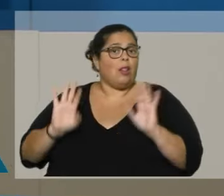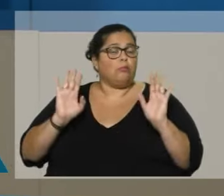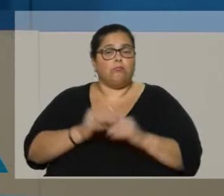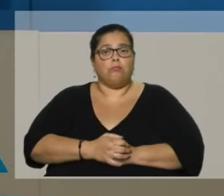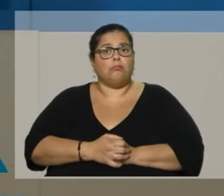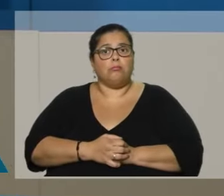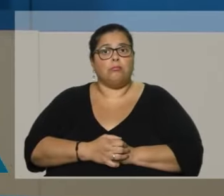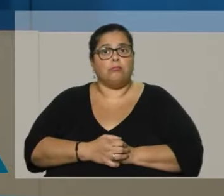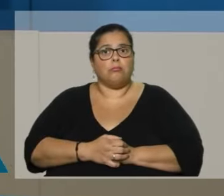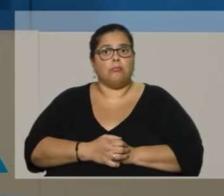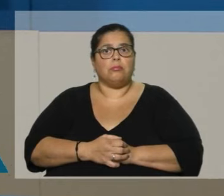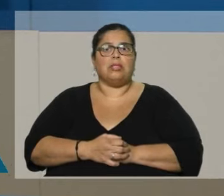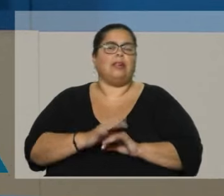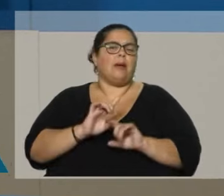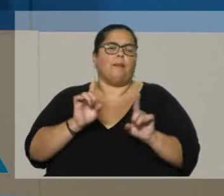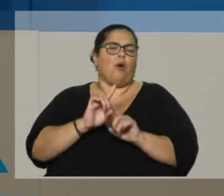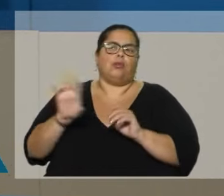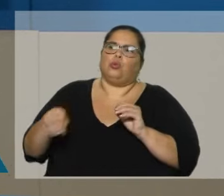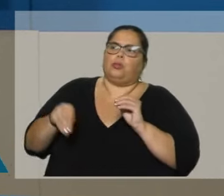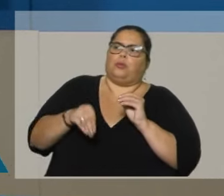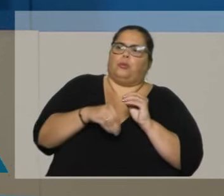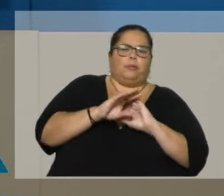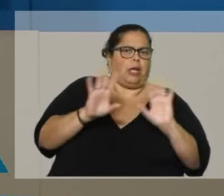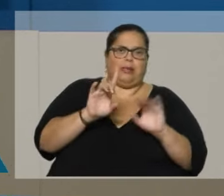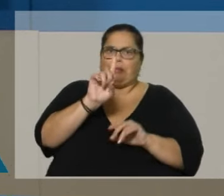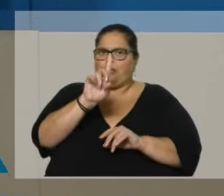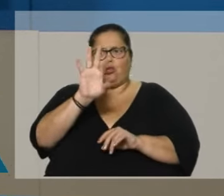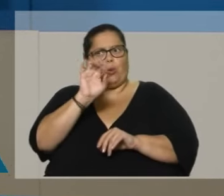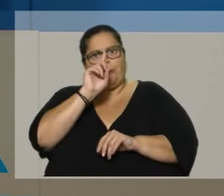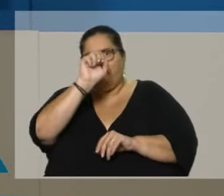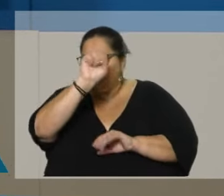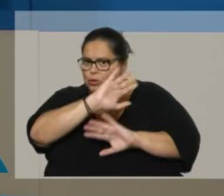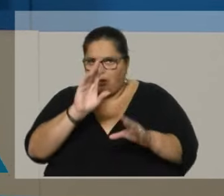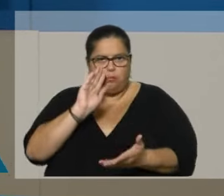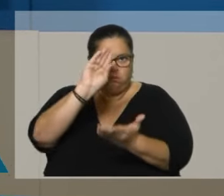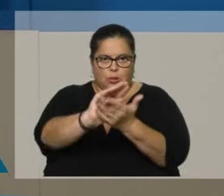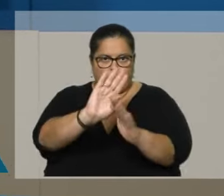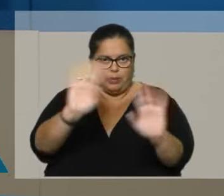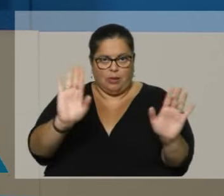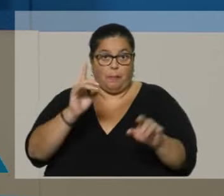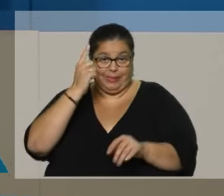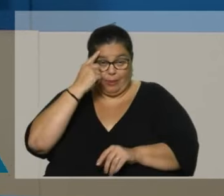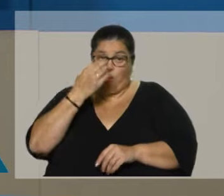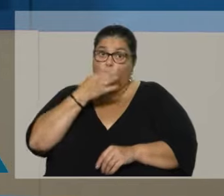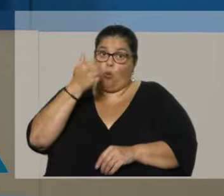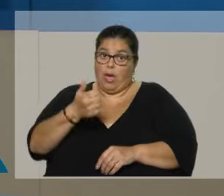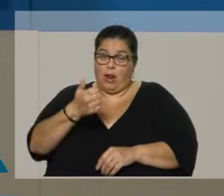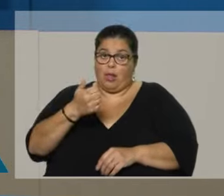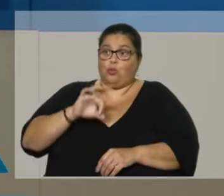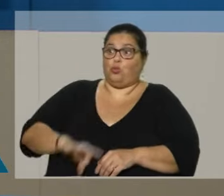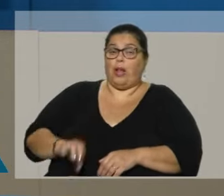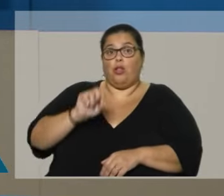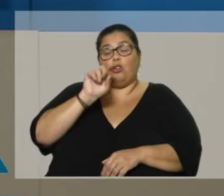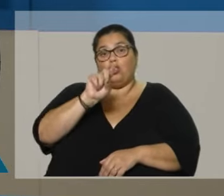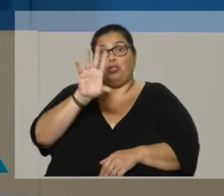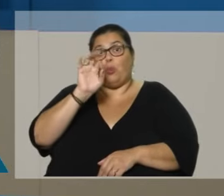mitad del sueldo actual. Y sin ninguna prerrogativa. 150.000 pesos y ya está. Creemos que es un muy buen sueldo para alguien que